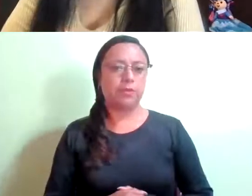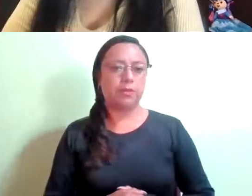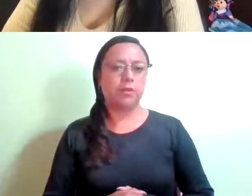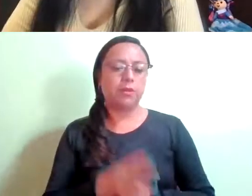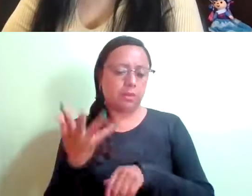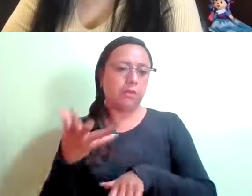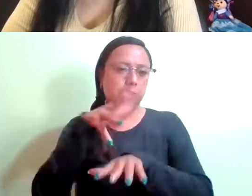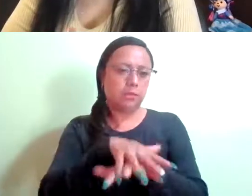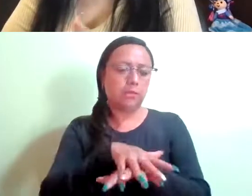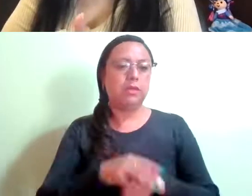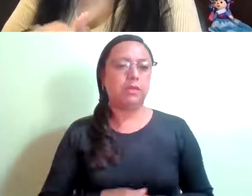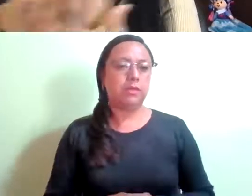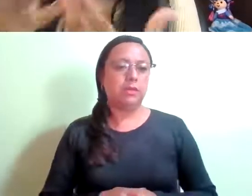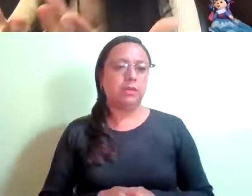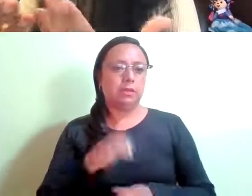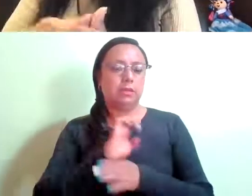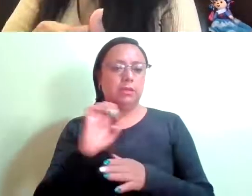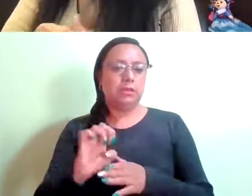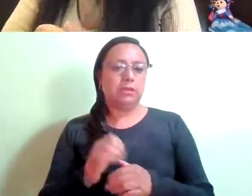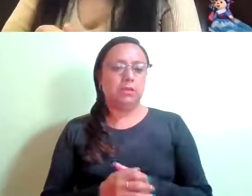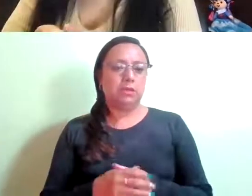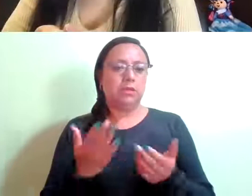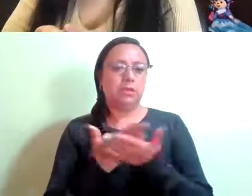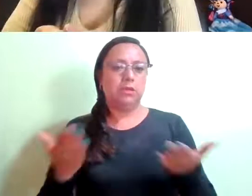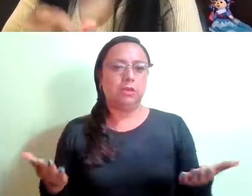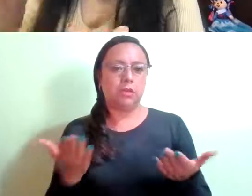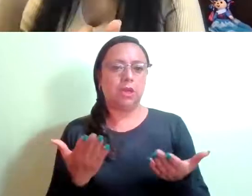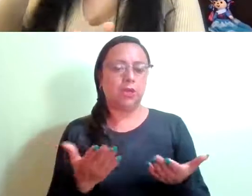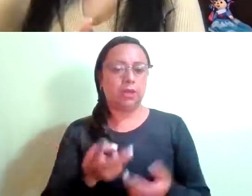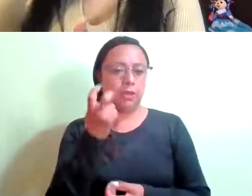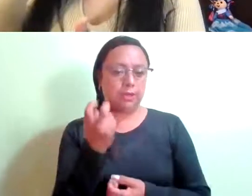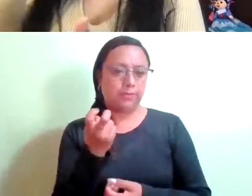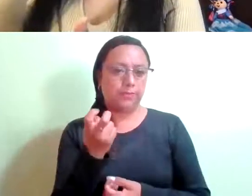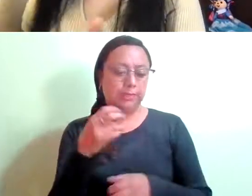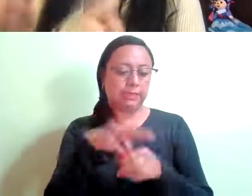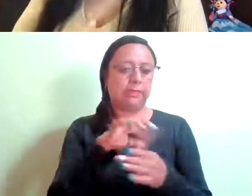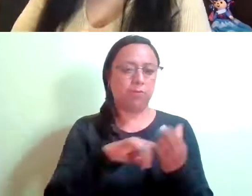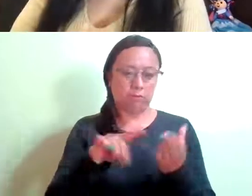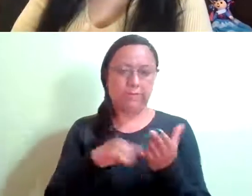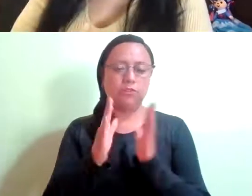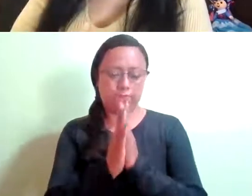integren, y pues, entonces, posponemos, eh, esto, la votación.